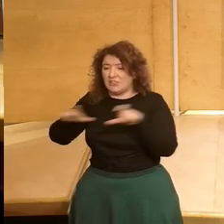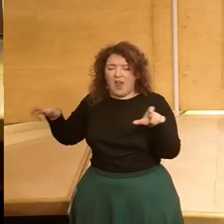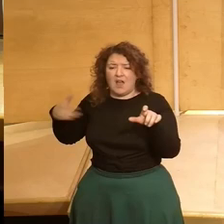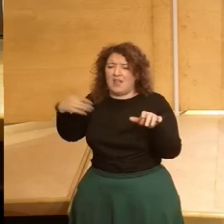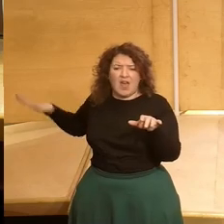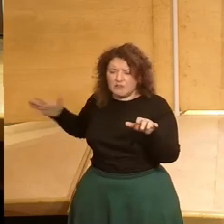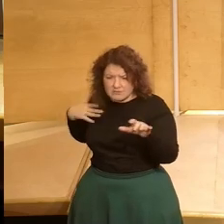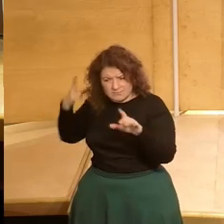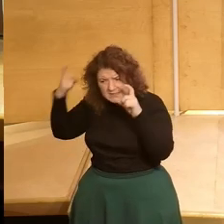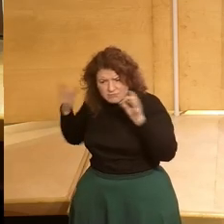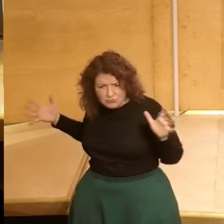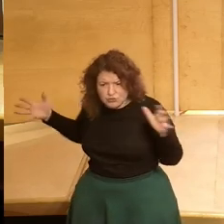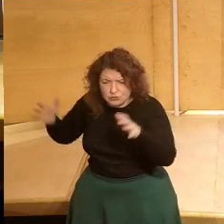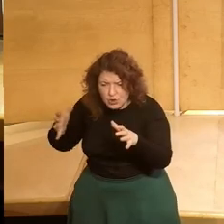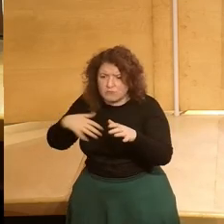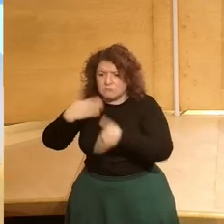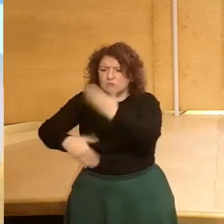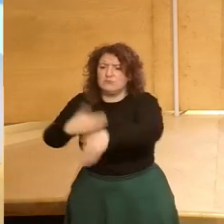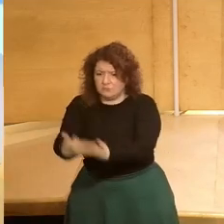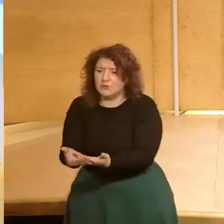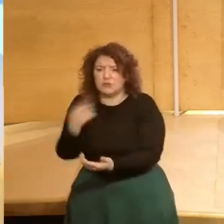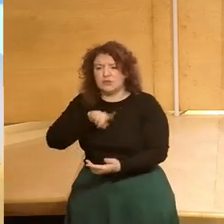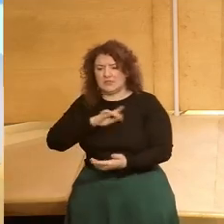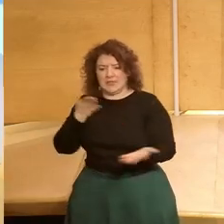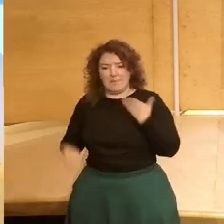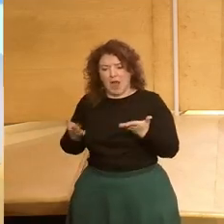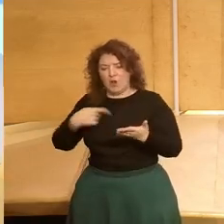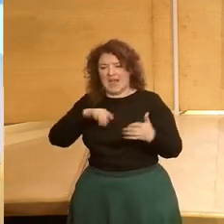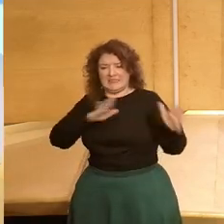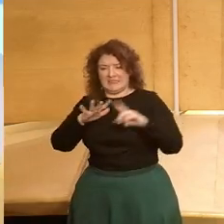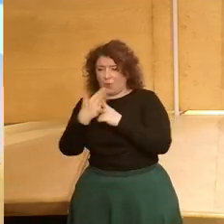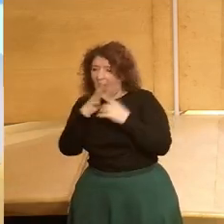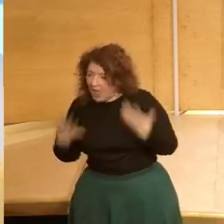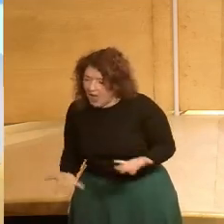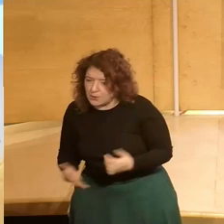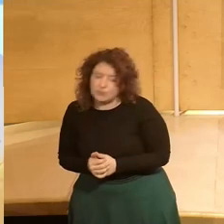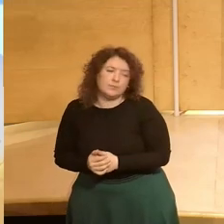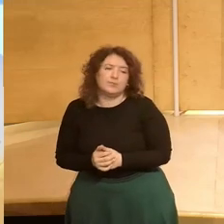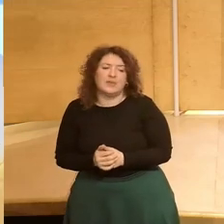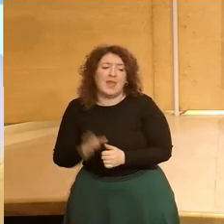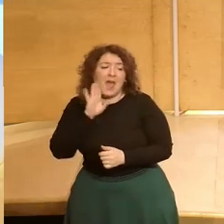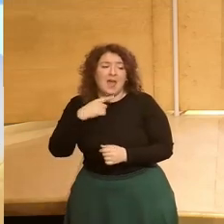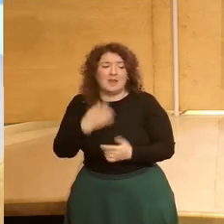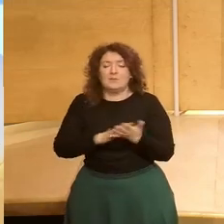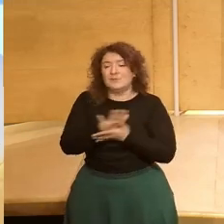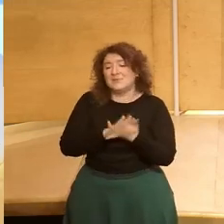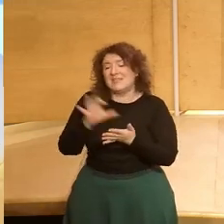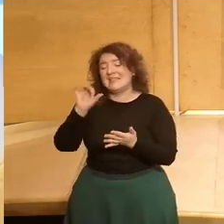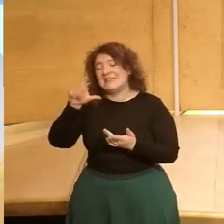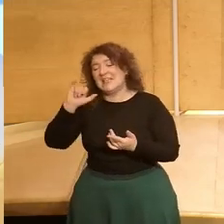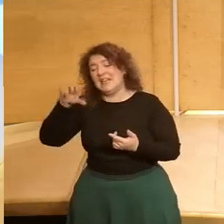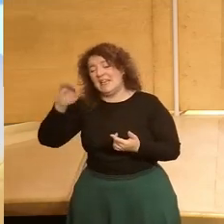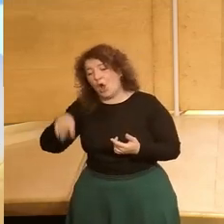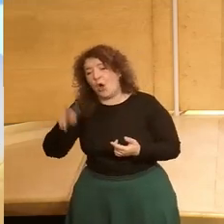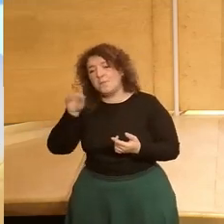fundamental realmente que valoremos el momento en el que nos encontramos y yo creo que además tú mencionabas el tema de Silicon Valley yo también